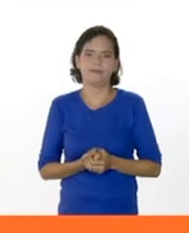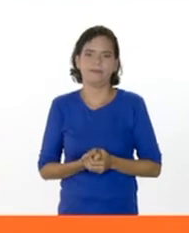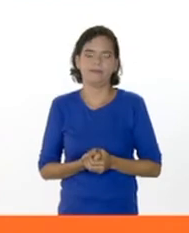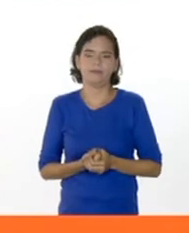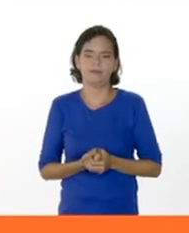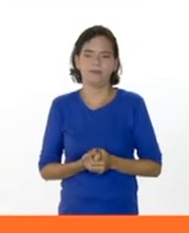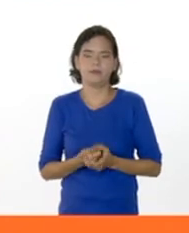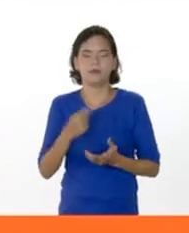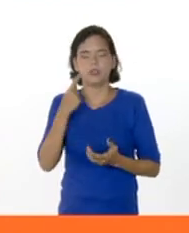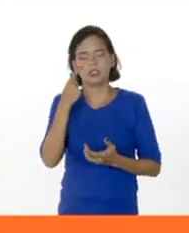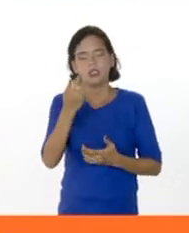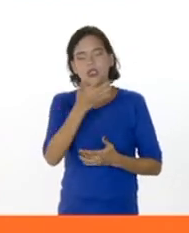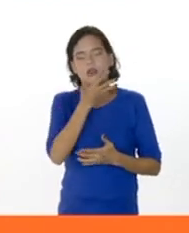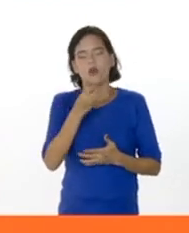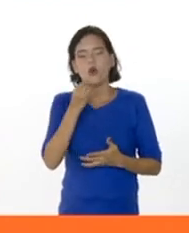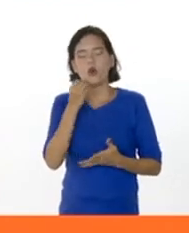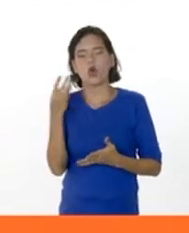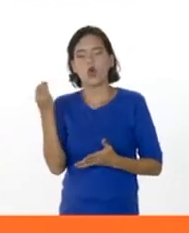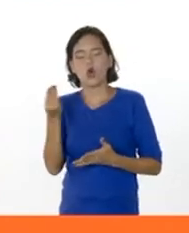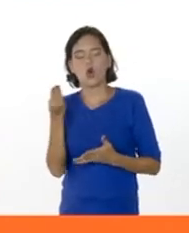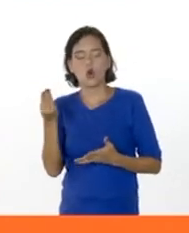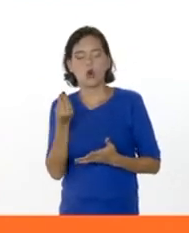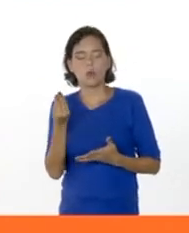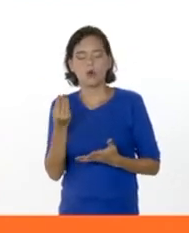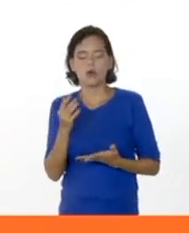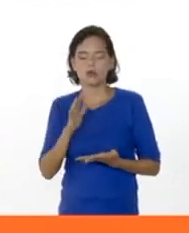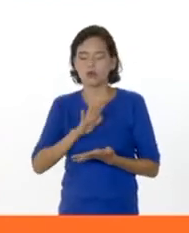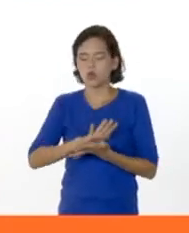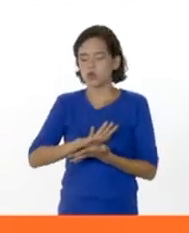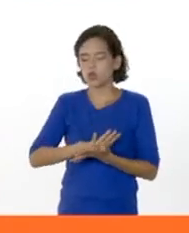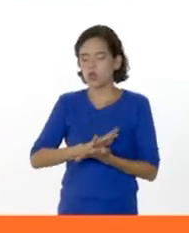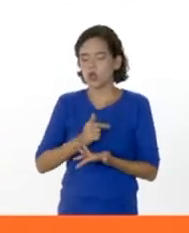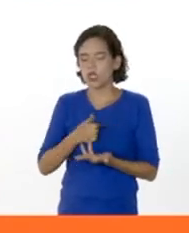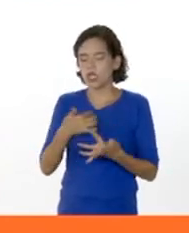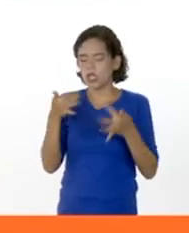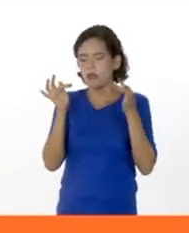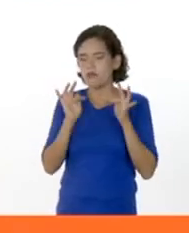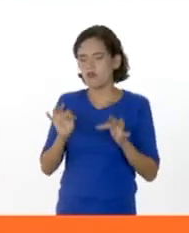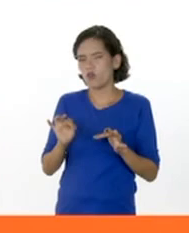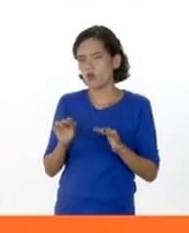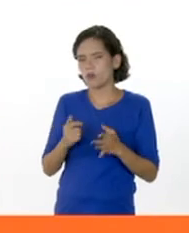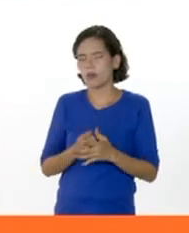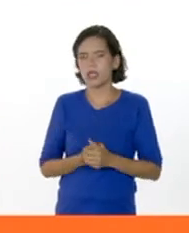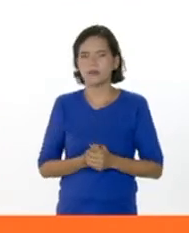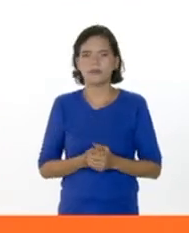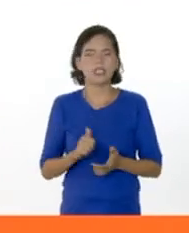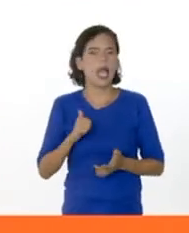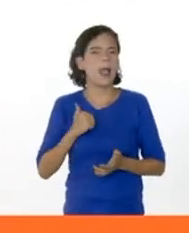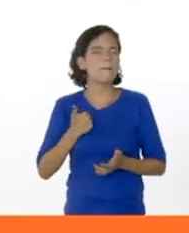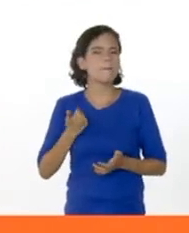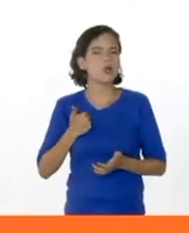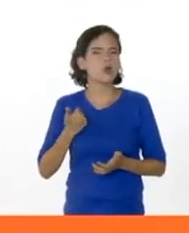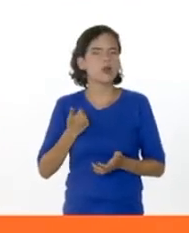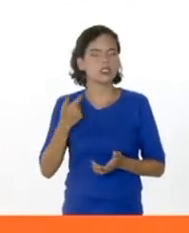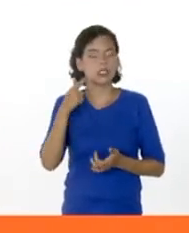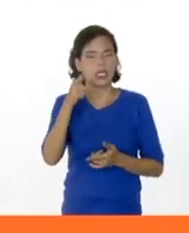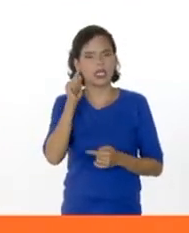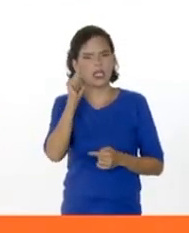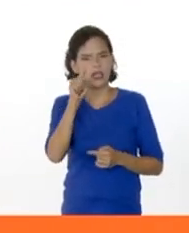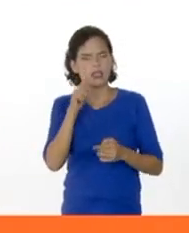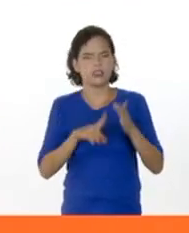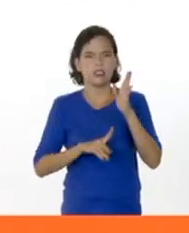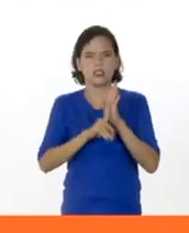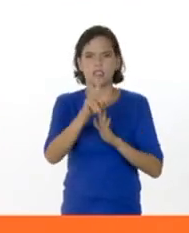fíjense, chicos, ¿cómo controlar o de qué manera aprovechar ese desarrollo?